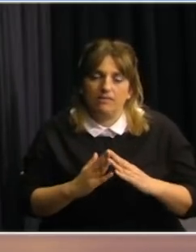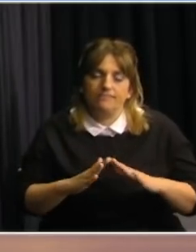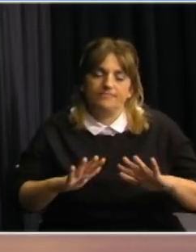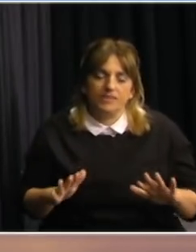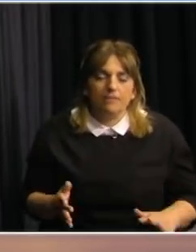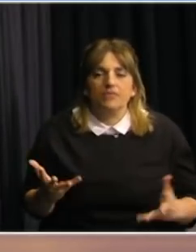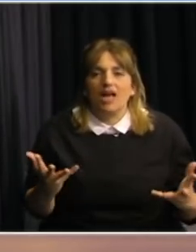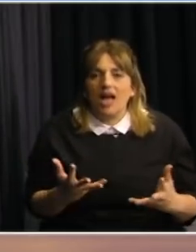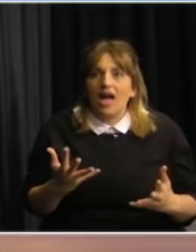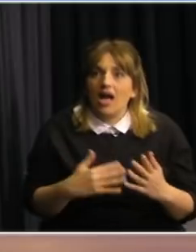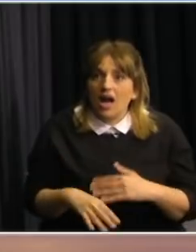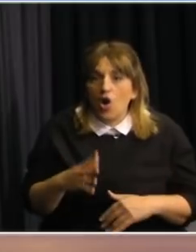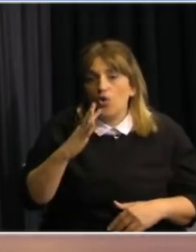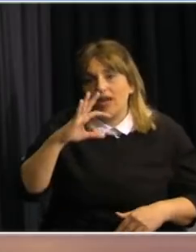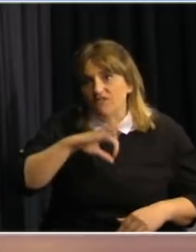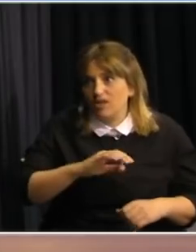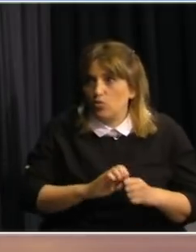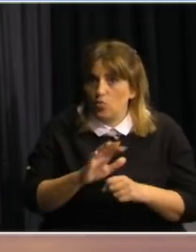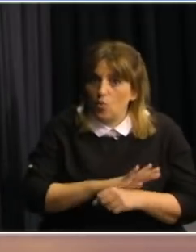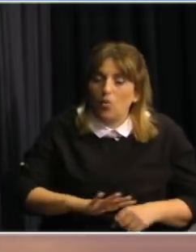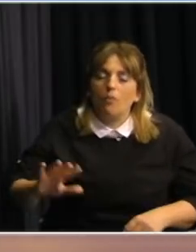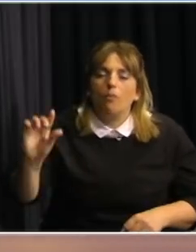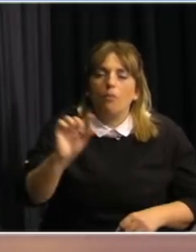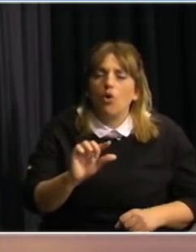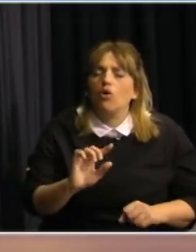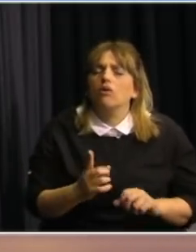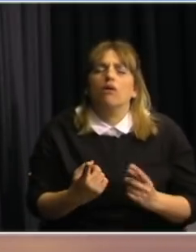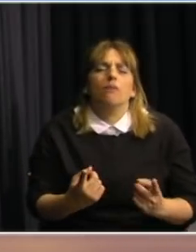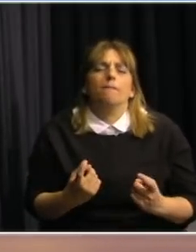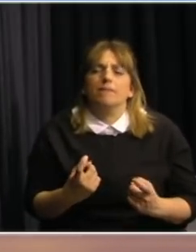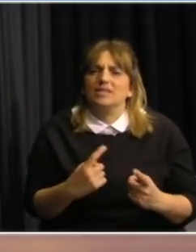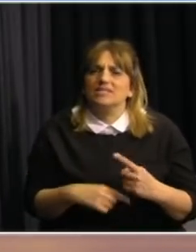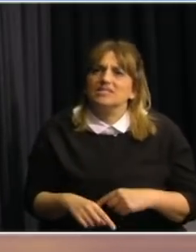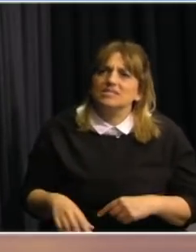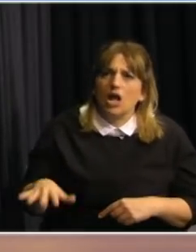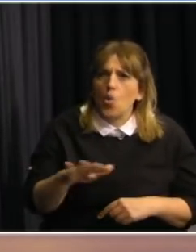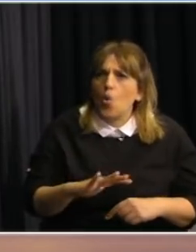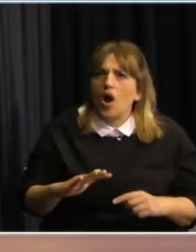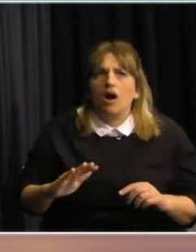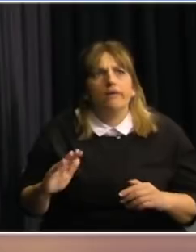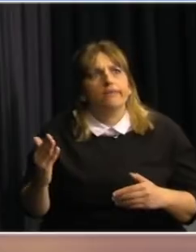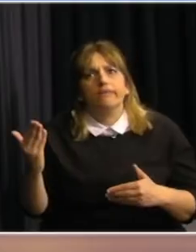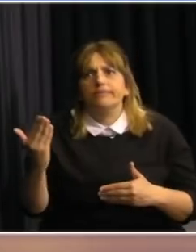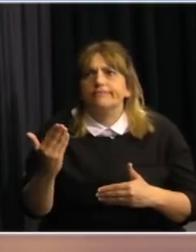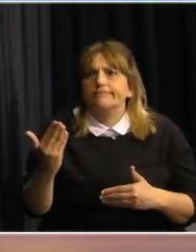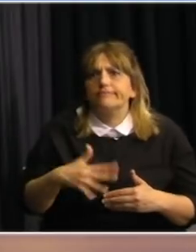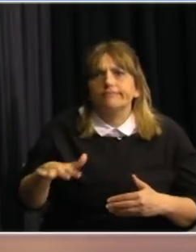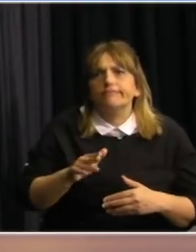nivel de circulación viral baja que tenemos que haya ninguna necesidad de disminuir los espacios públicos más bien todo lo contrario